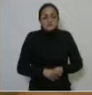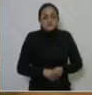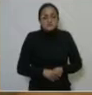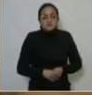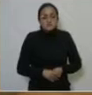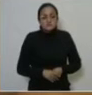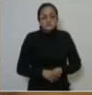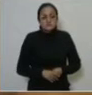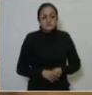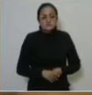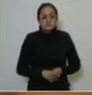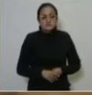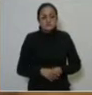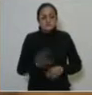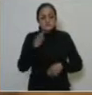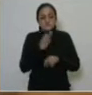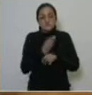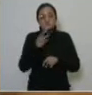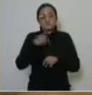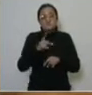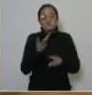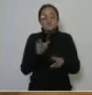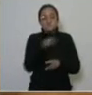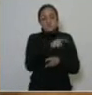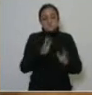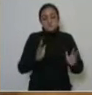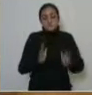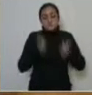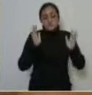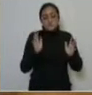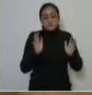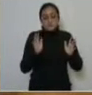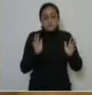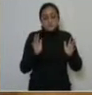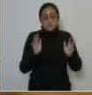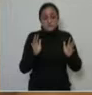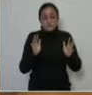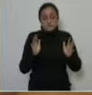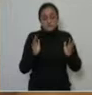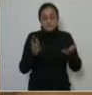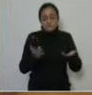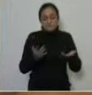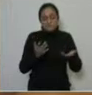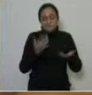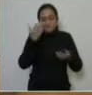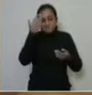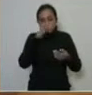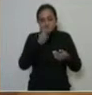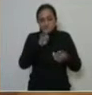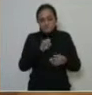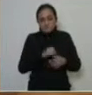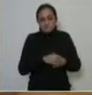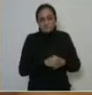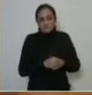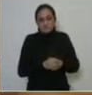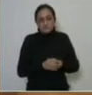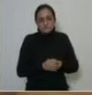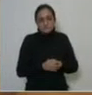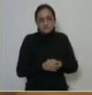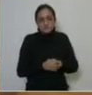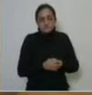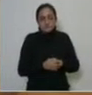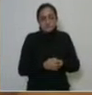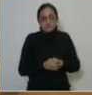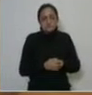asombro. Sí, claro que sí. ¿Cómo no